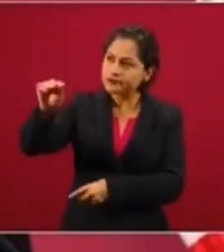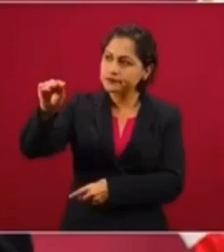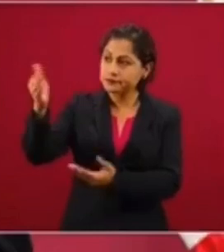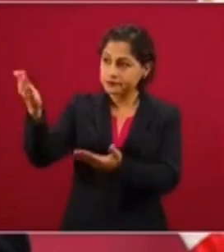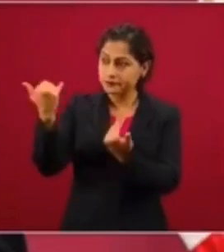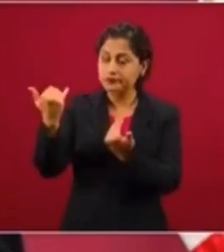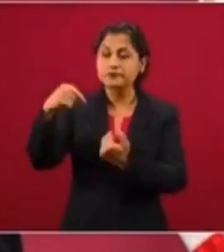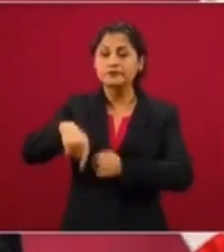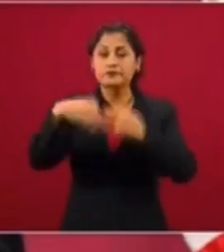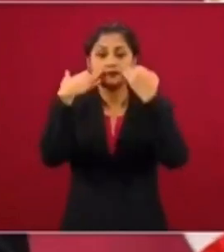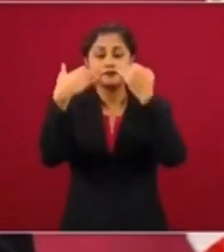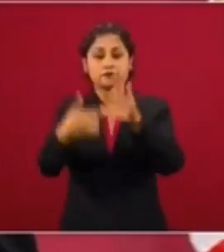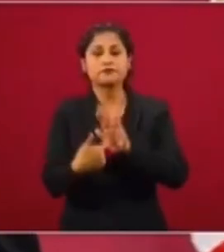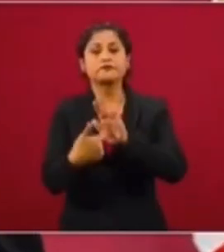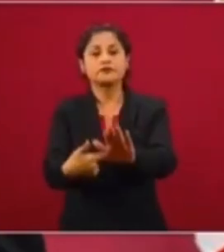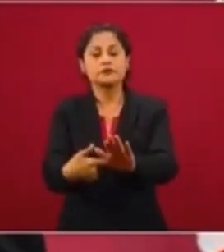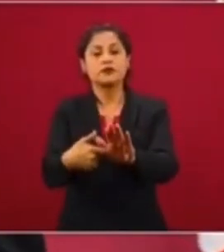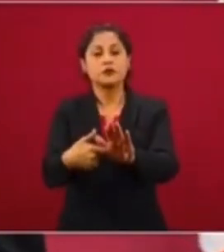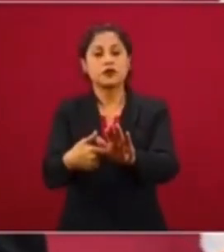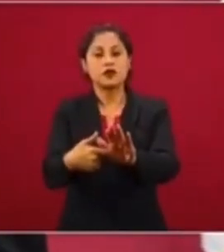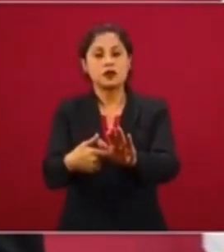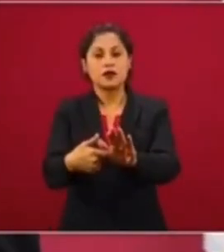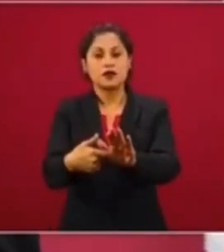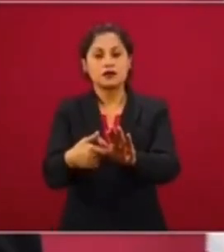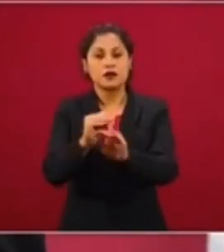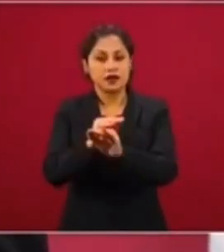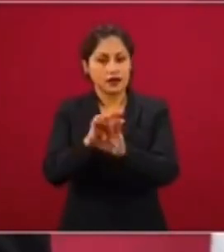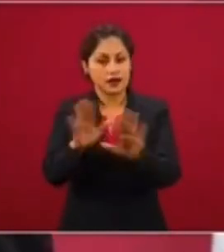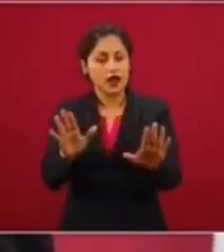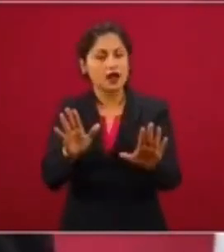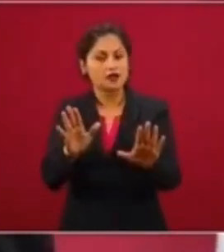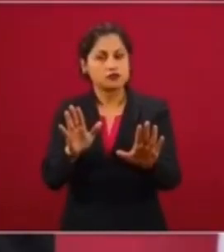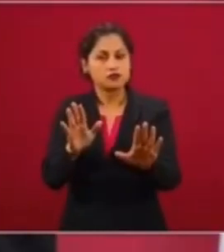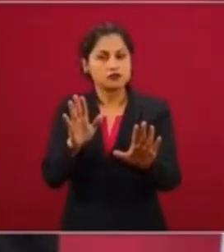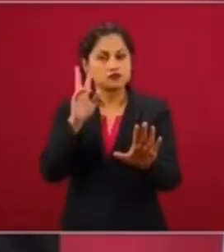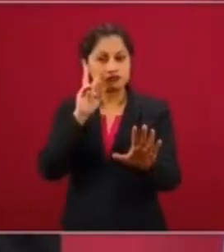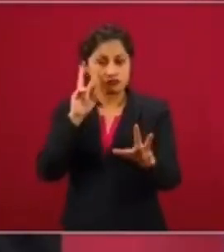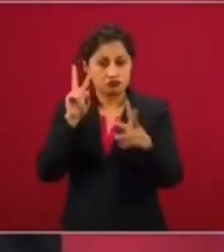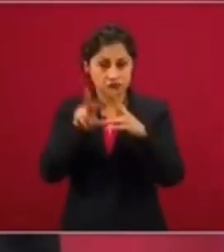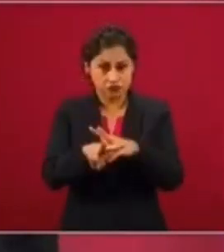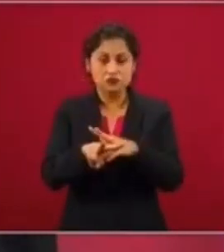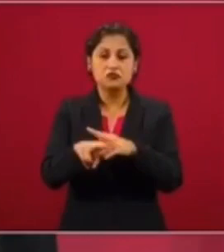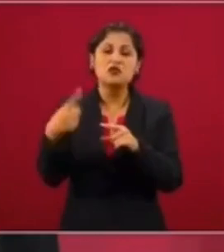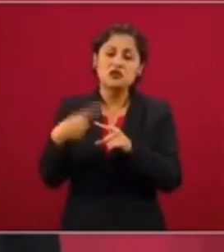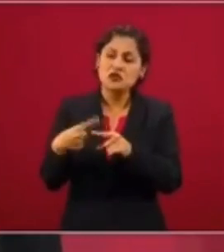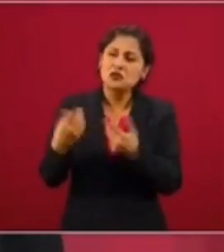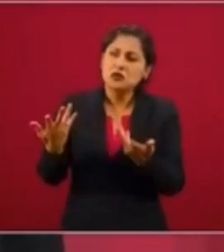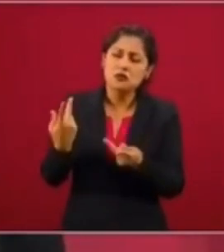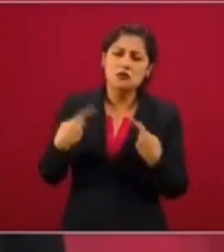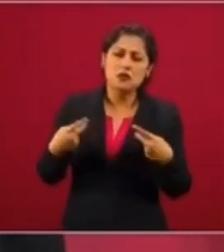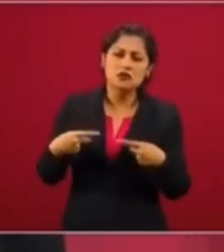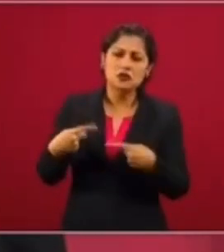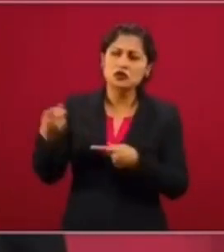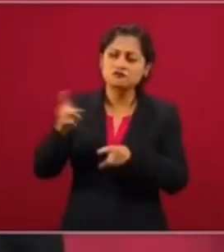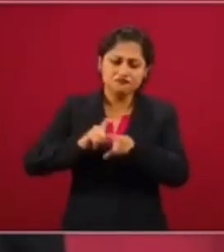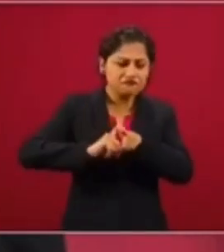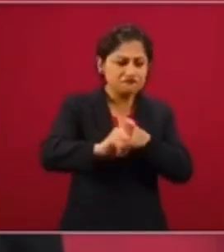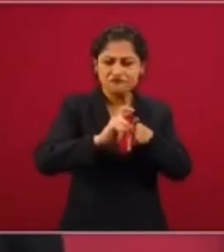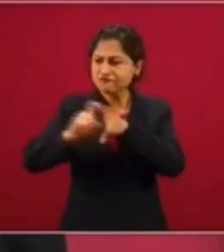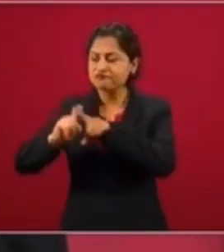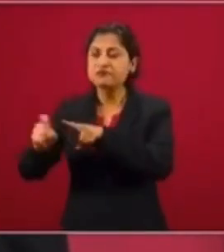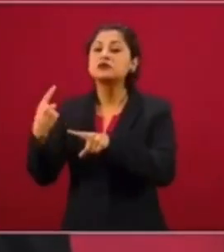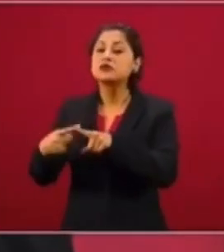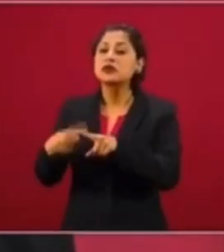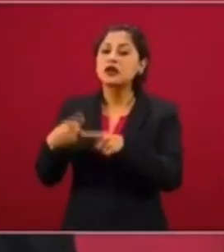informen sobre quiénes son sus clientes, quiénes les